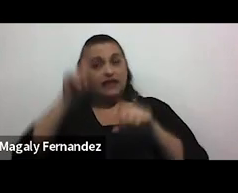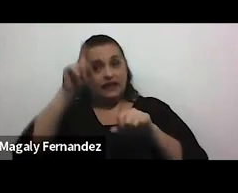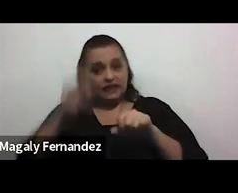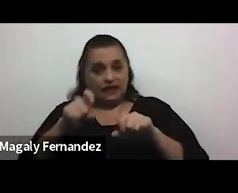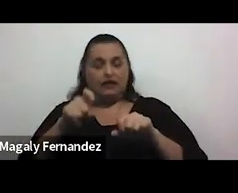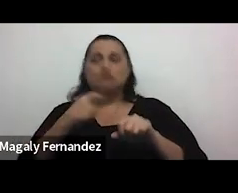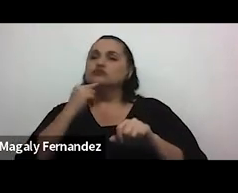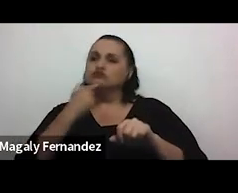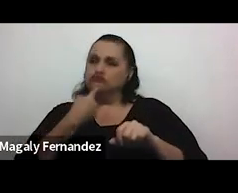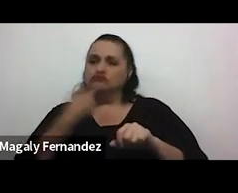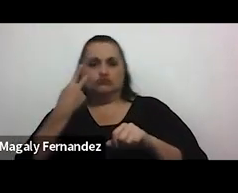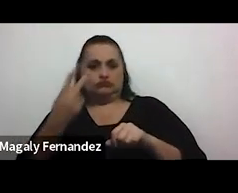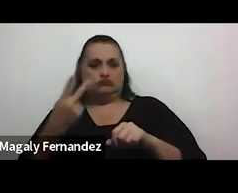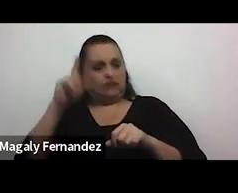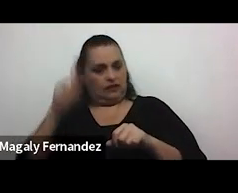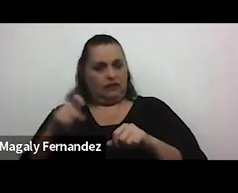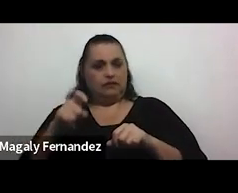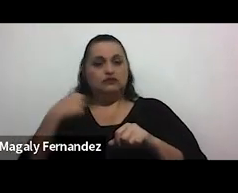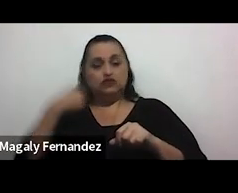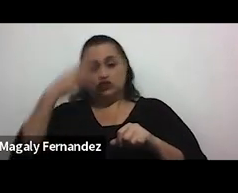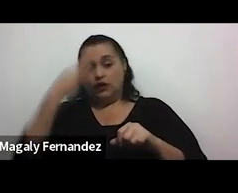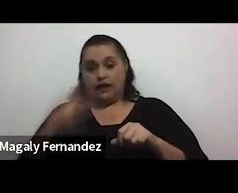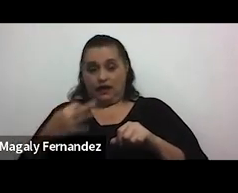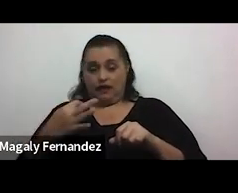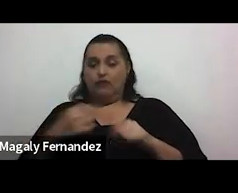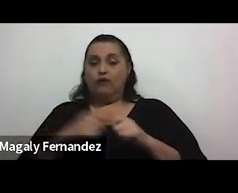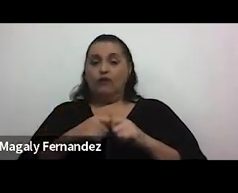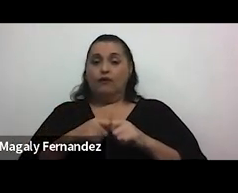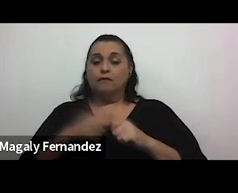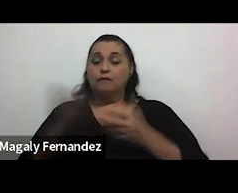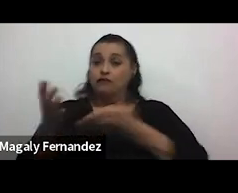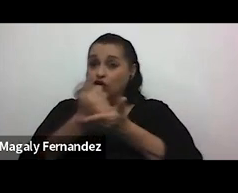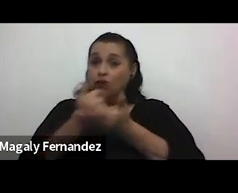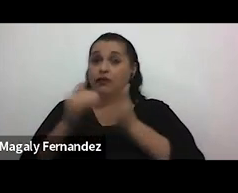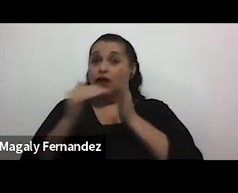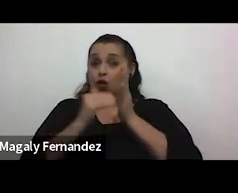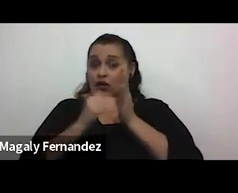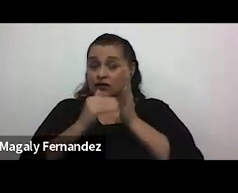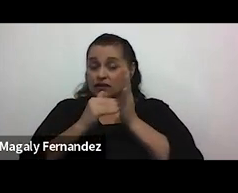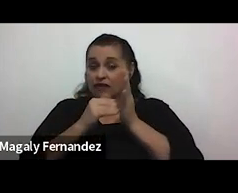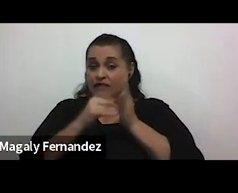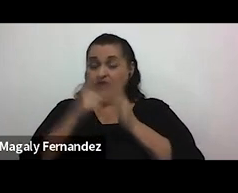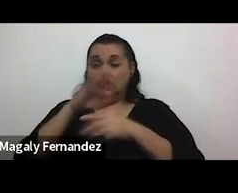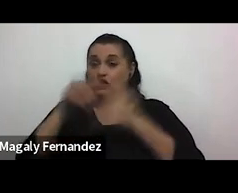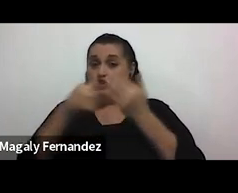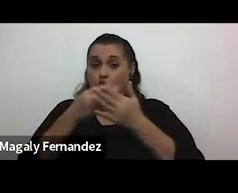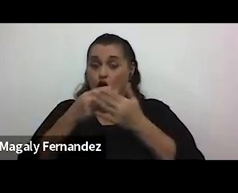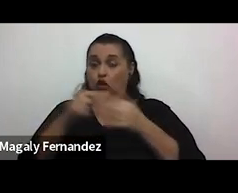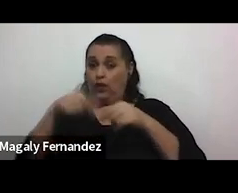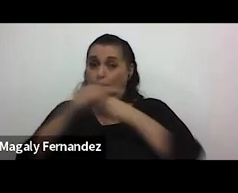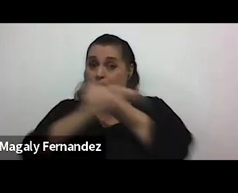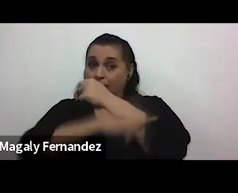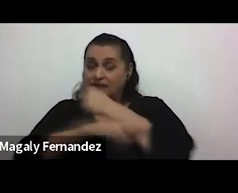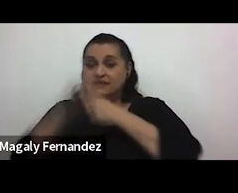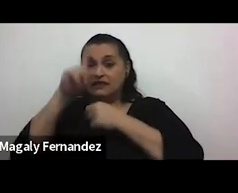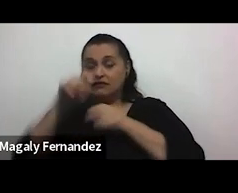consejidad y yo creo que para recuperar la calidad de la educación del país tenemos que hacer lo que